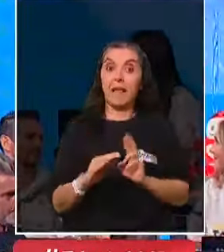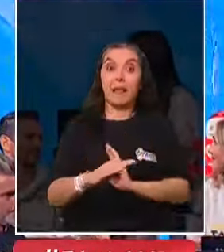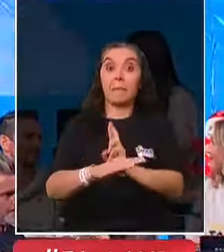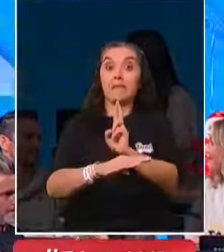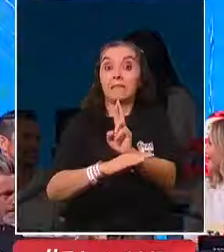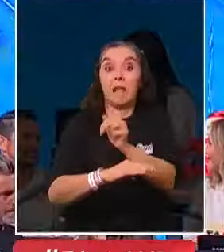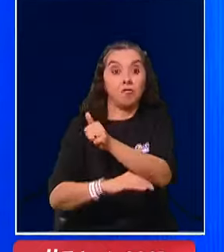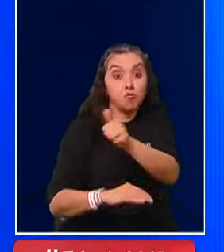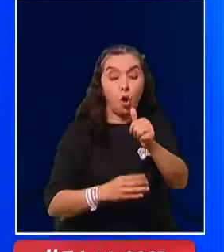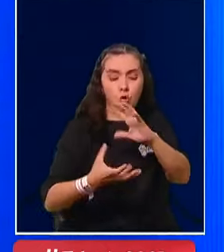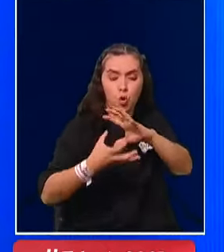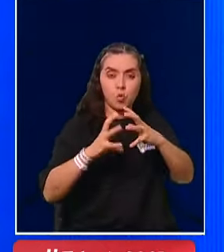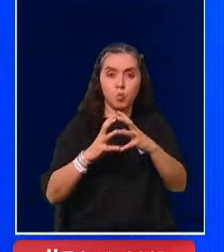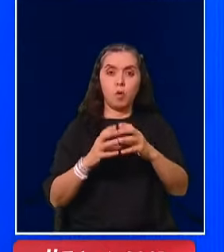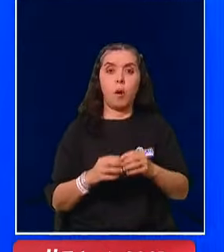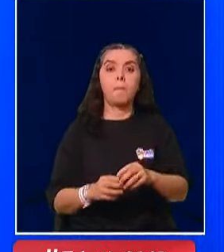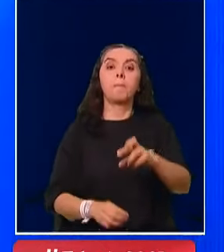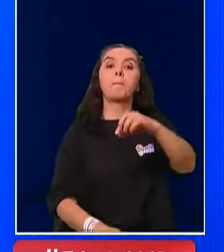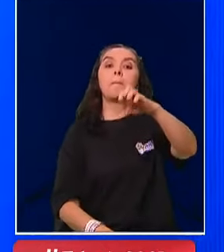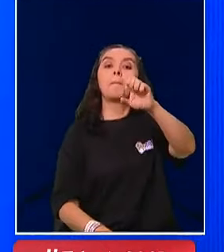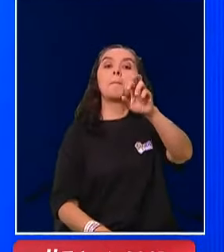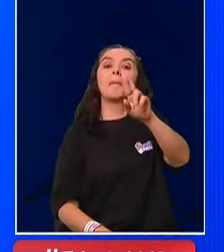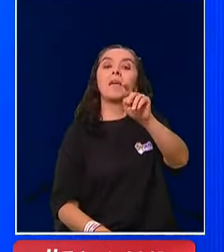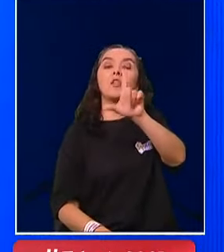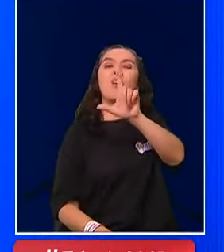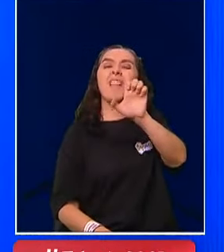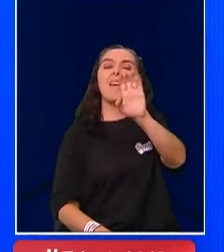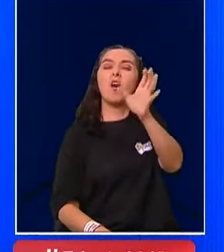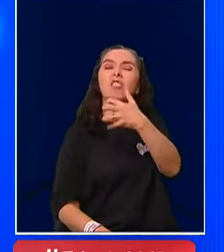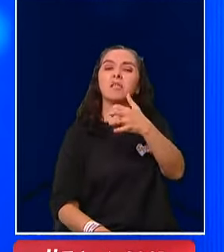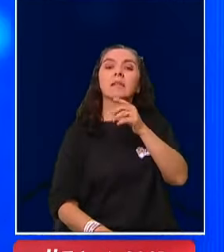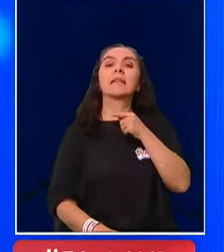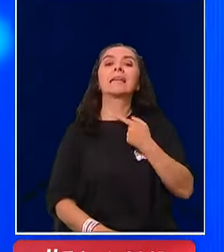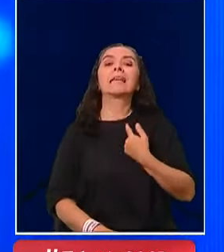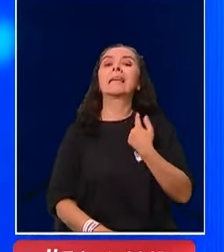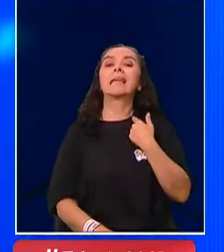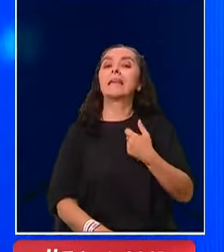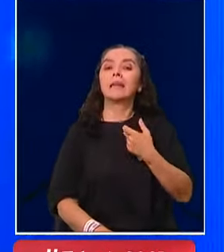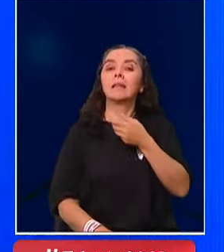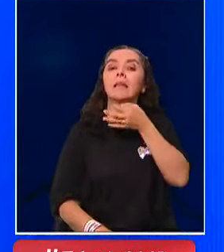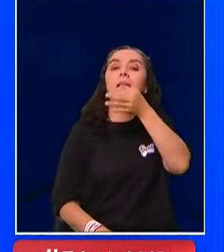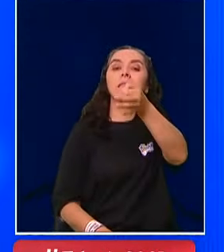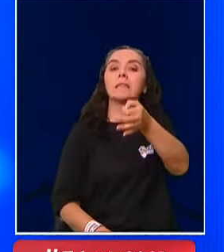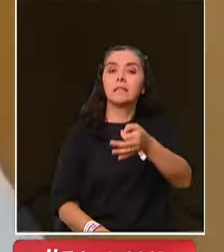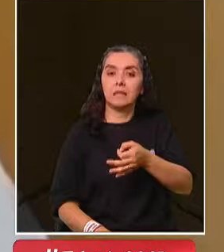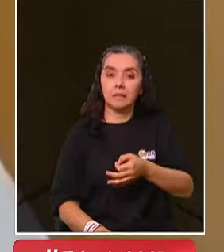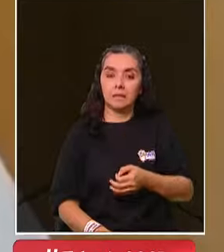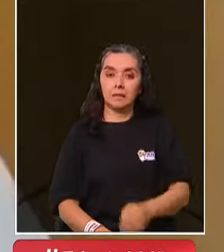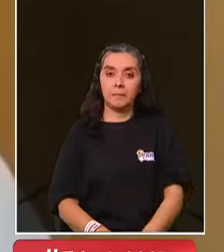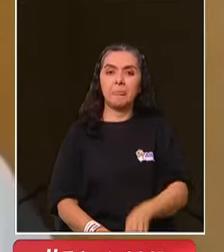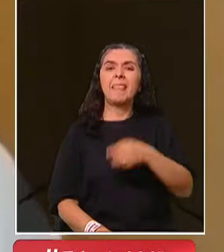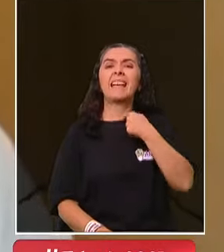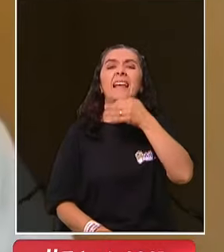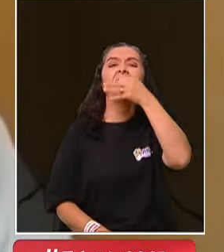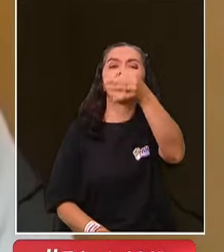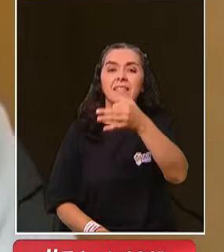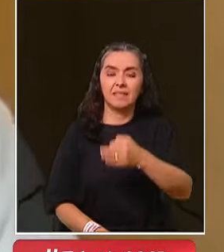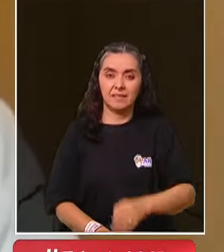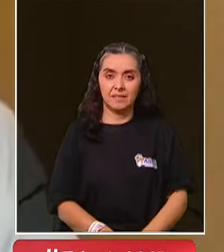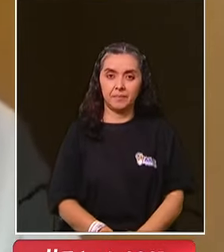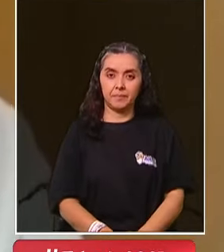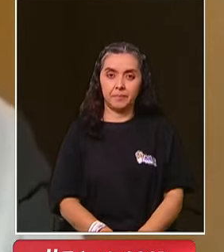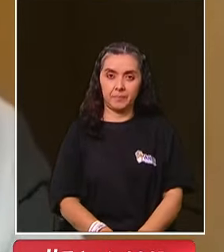equipazo, Pedro León, ¿qué le quieres decir al coach? ¿Qué le quieres decir a Jorge?